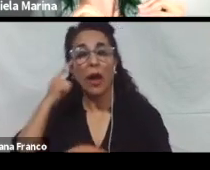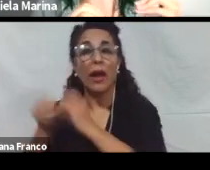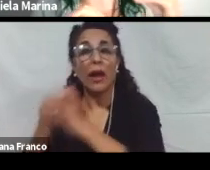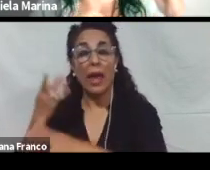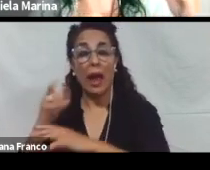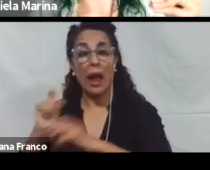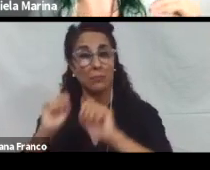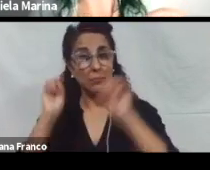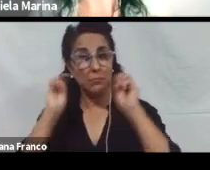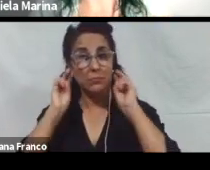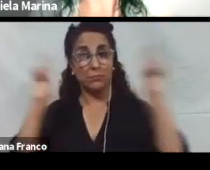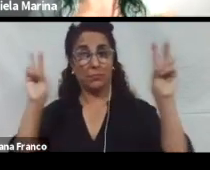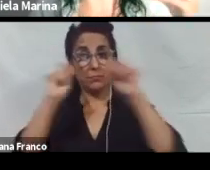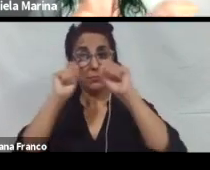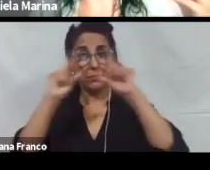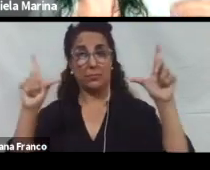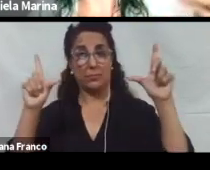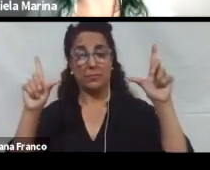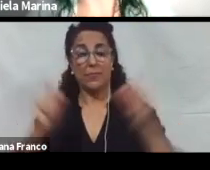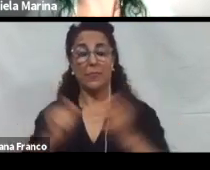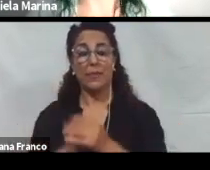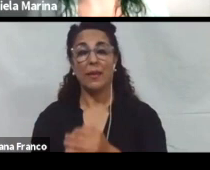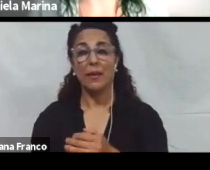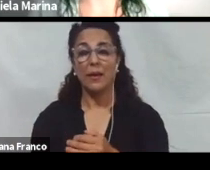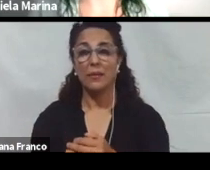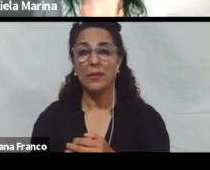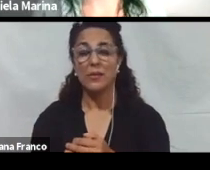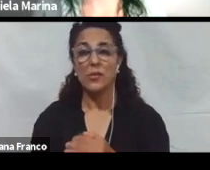avisos como recordatorios de las tareas que tienen que realizar.